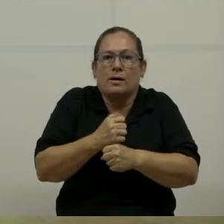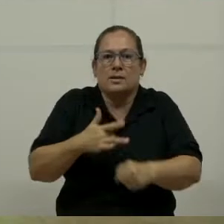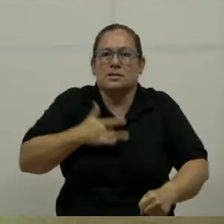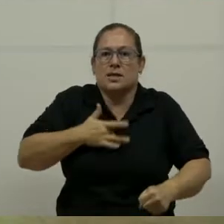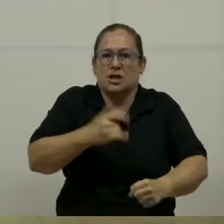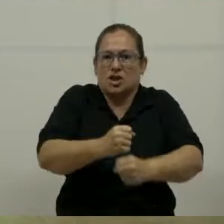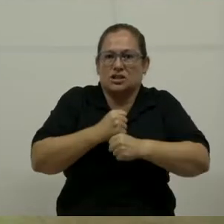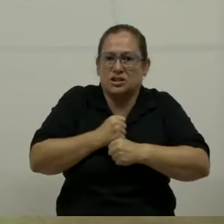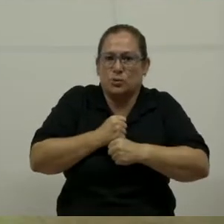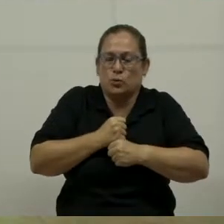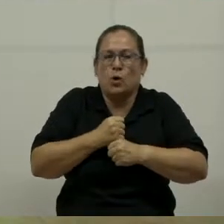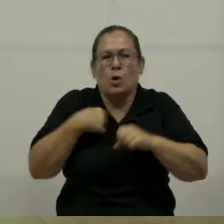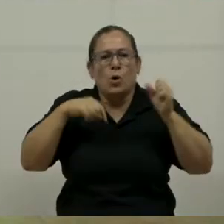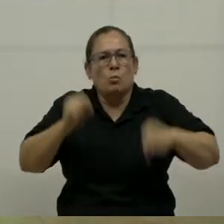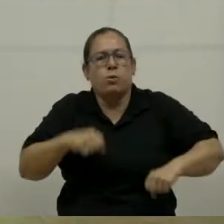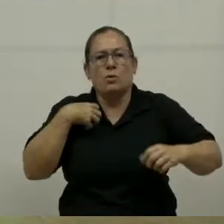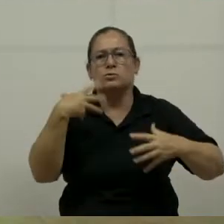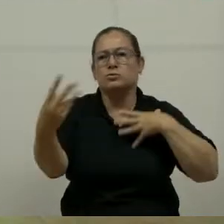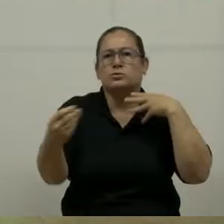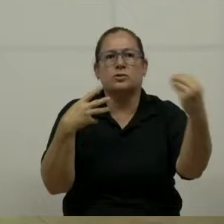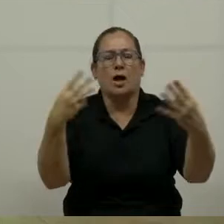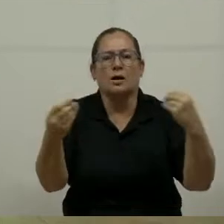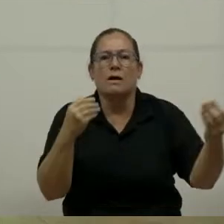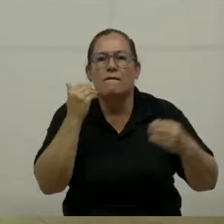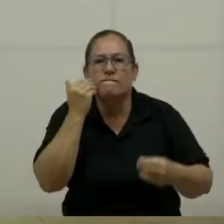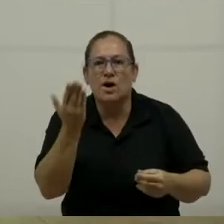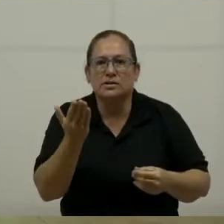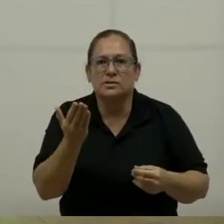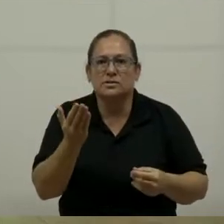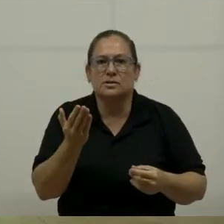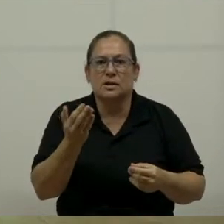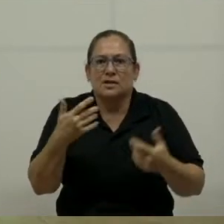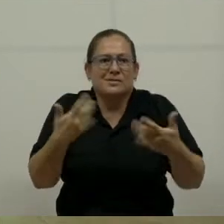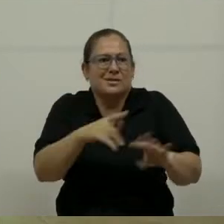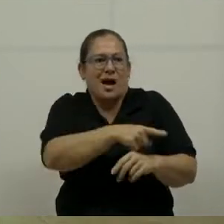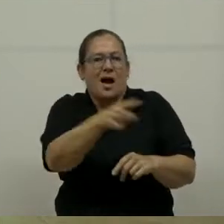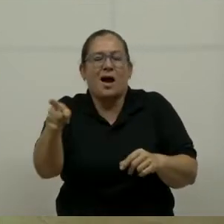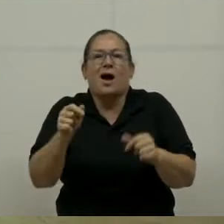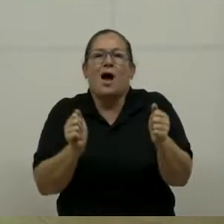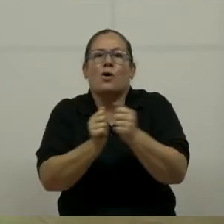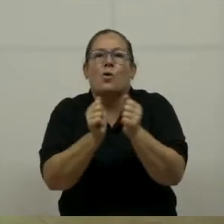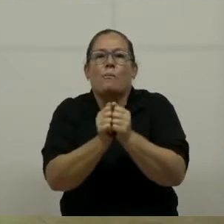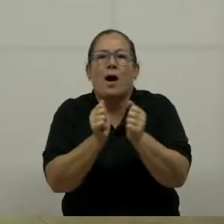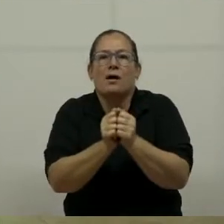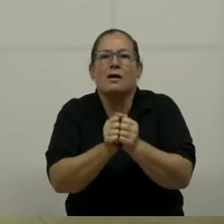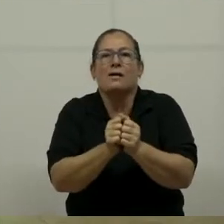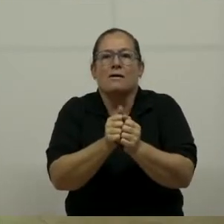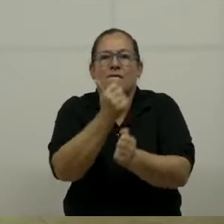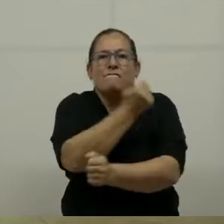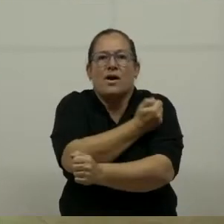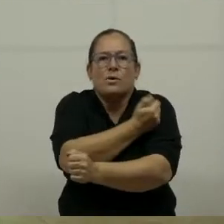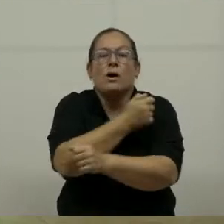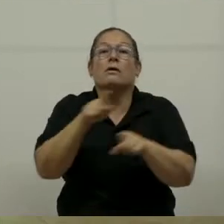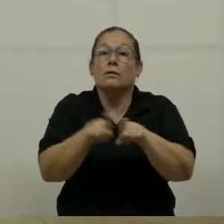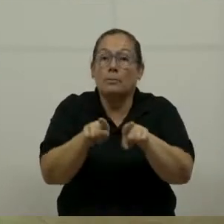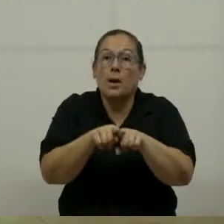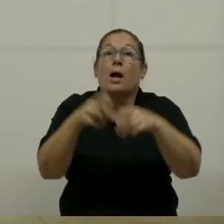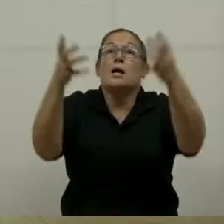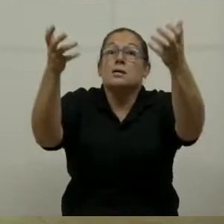seguros donde toda la gente que yo tengo contacto están vacunados. Y luego la importación de pruebas